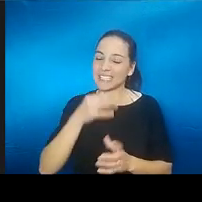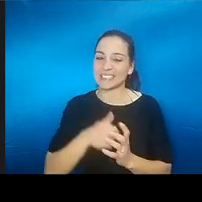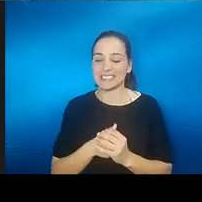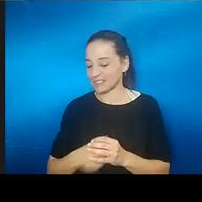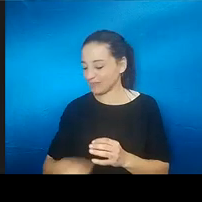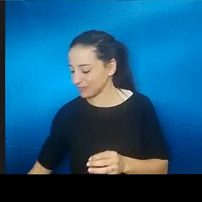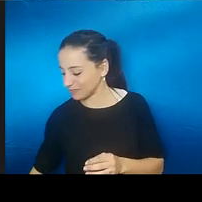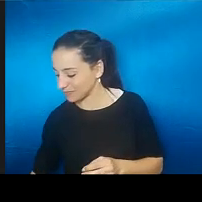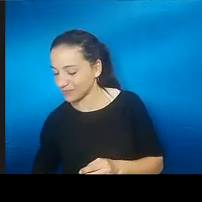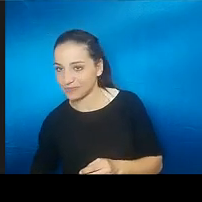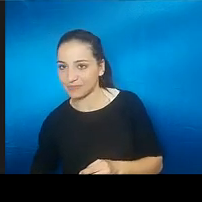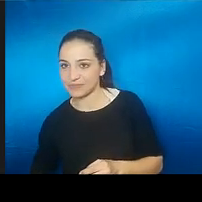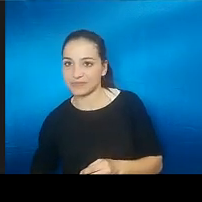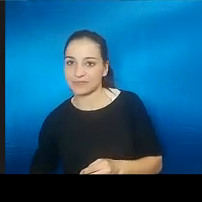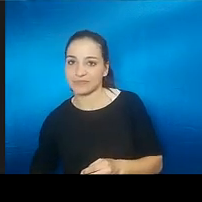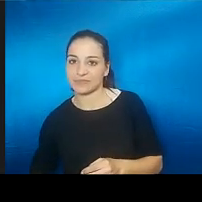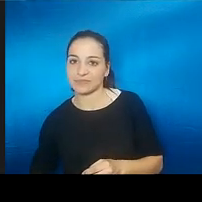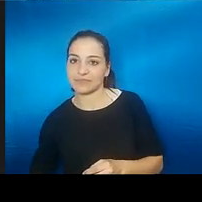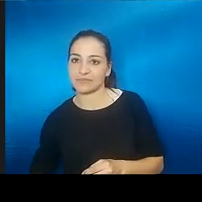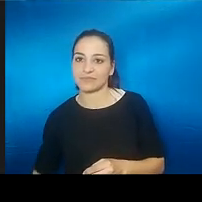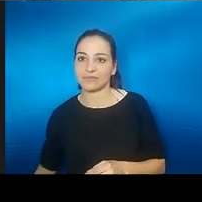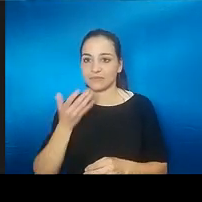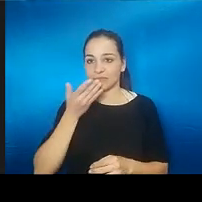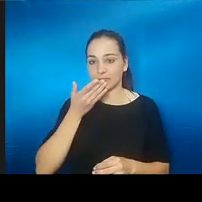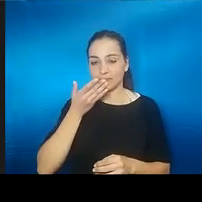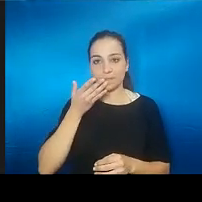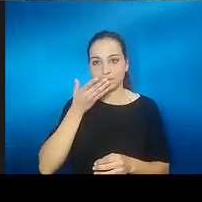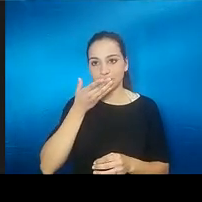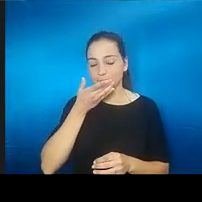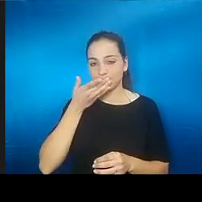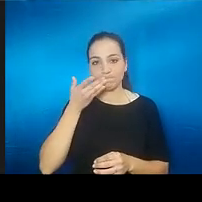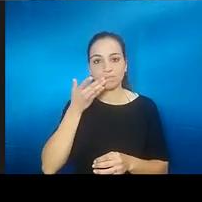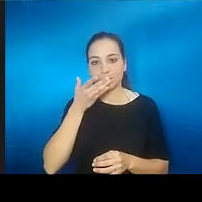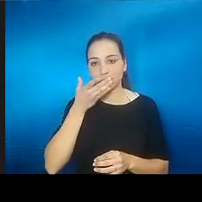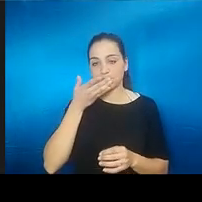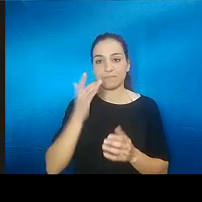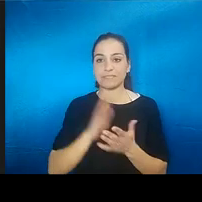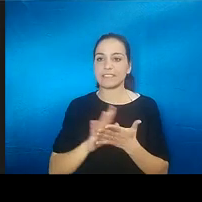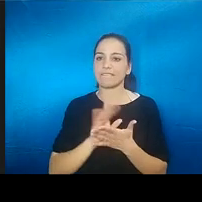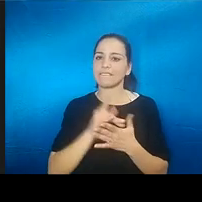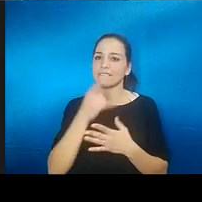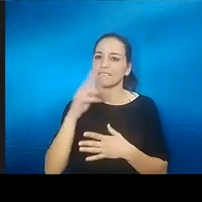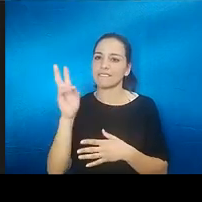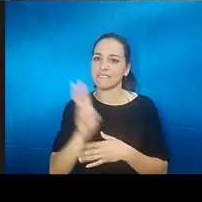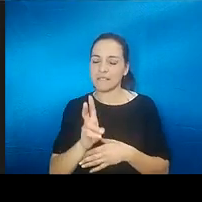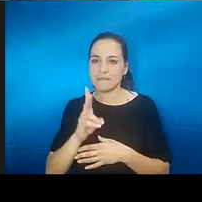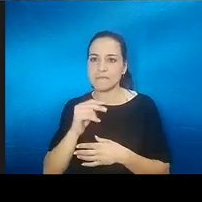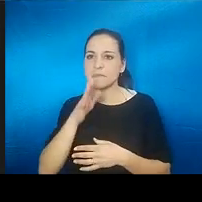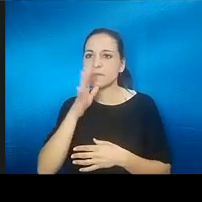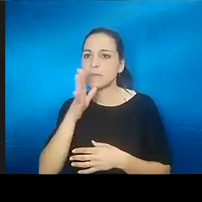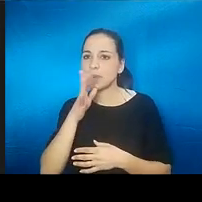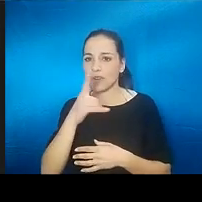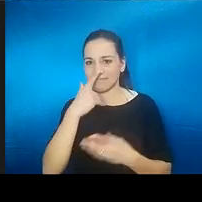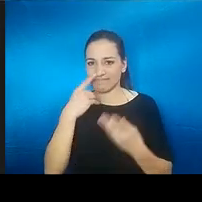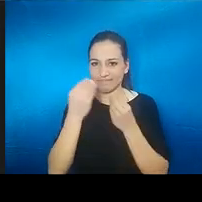¿cuál es? yo creo que tú a mí me dan tus datos que es origen incierto así que entiendo que